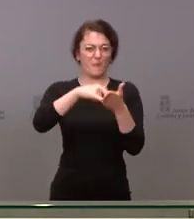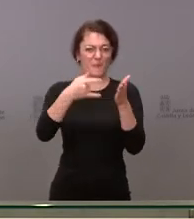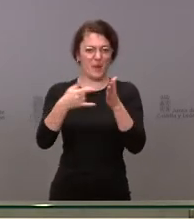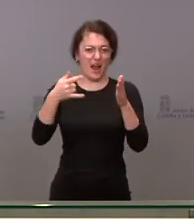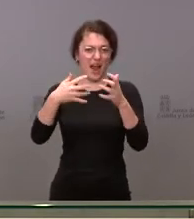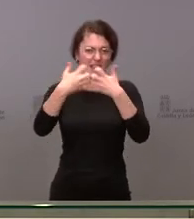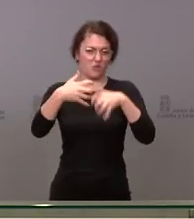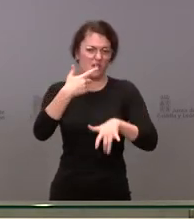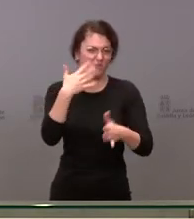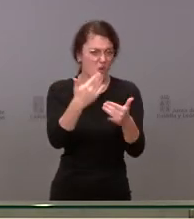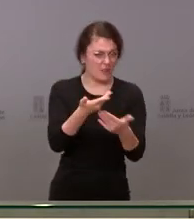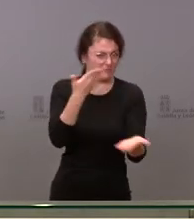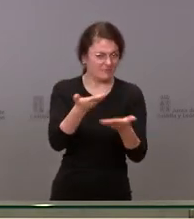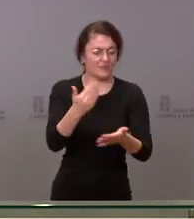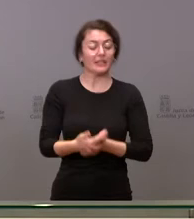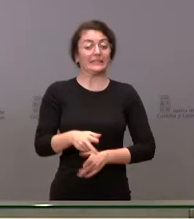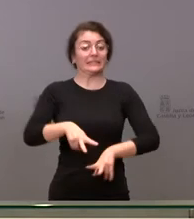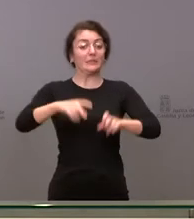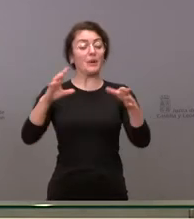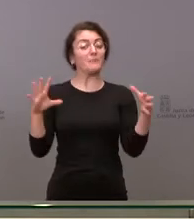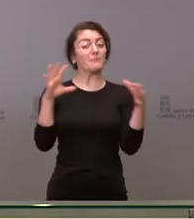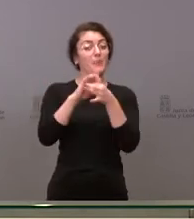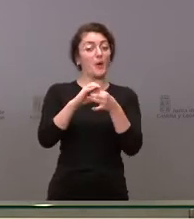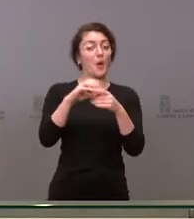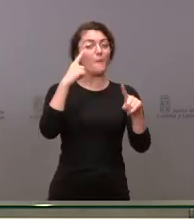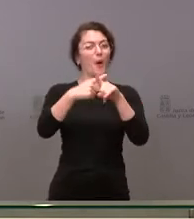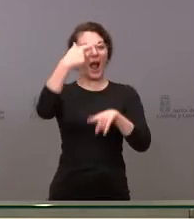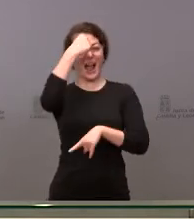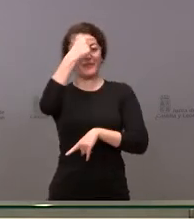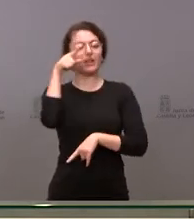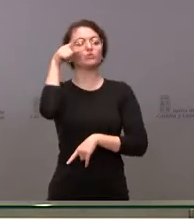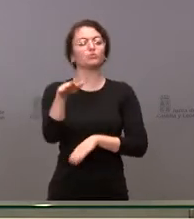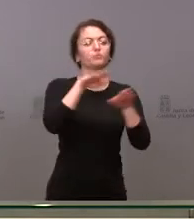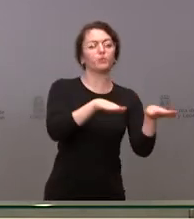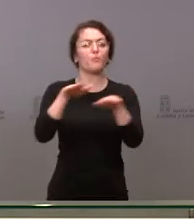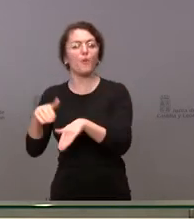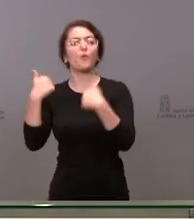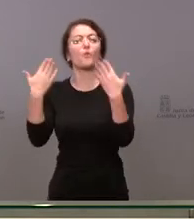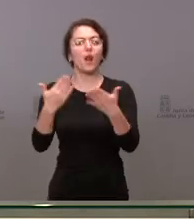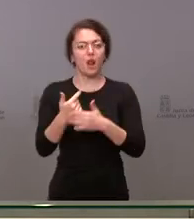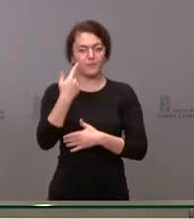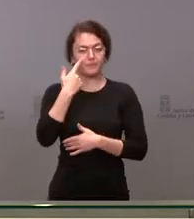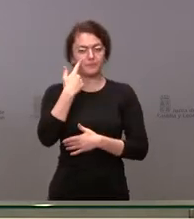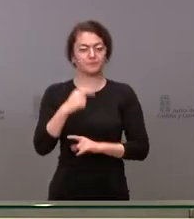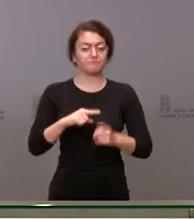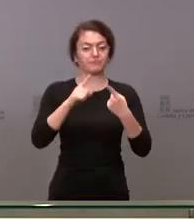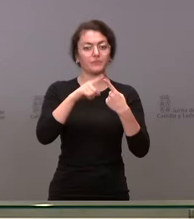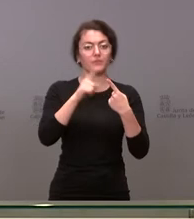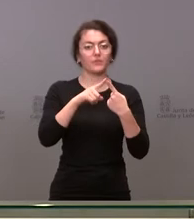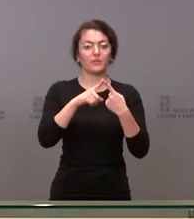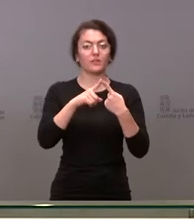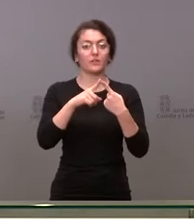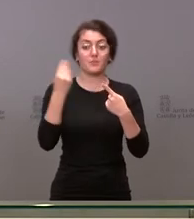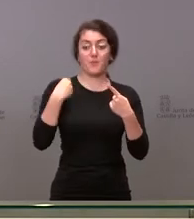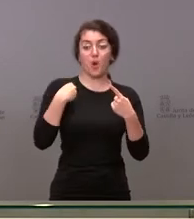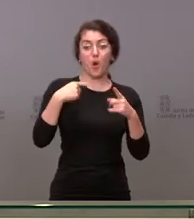ese acuerdo con Por Ávila, ¿de qué parte está usted? ¿De el principio que plantea Por Ávila